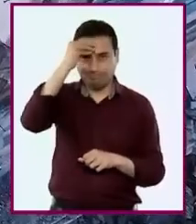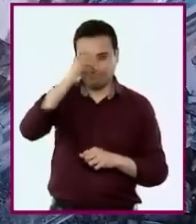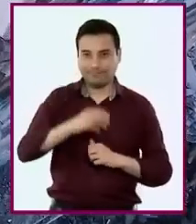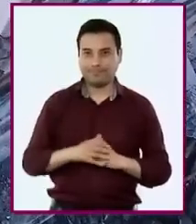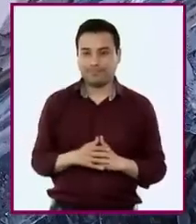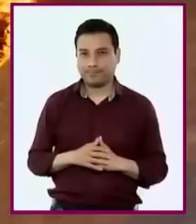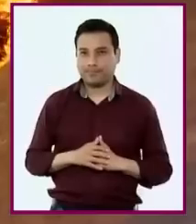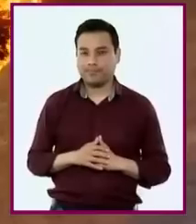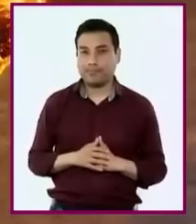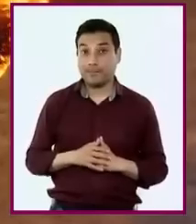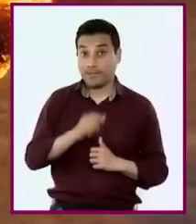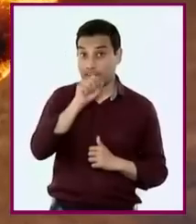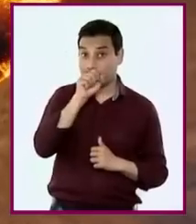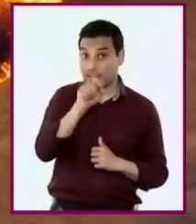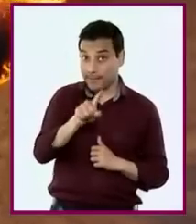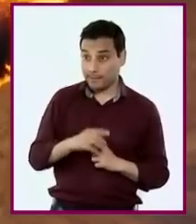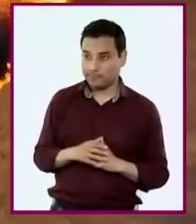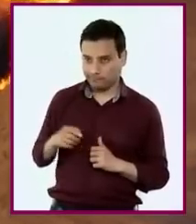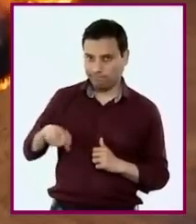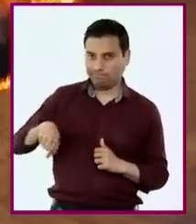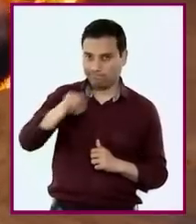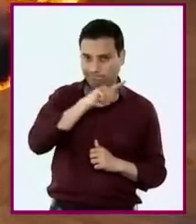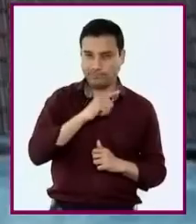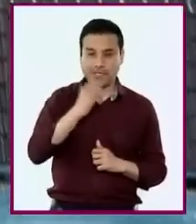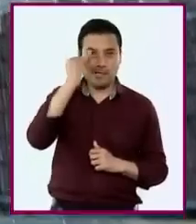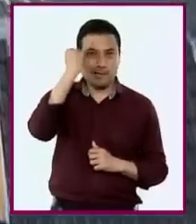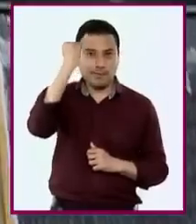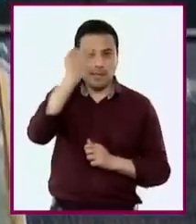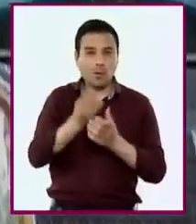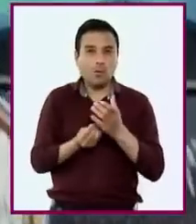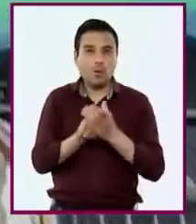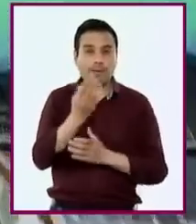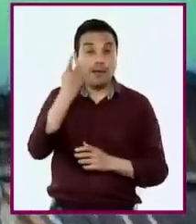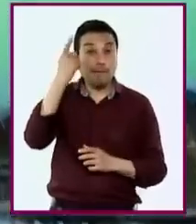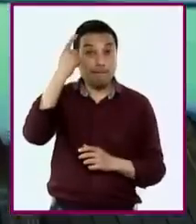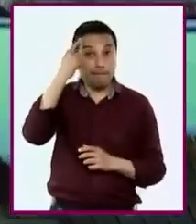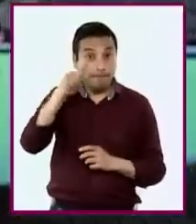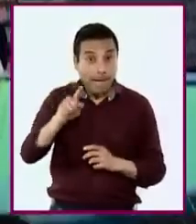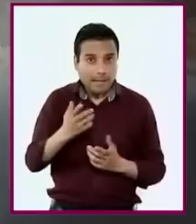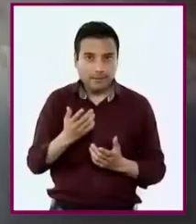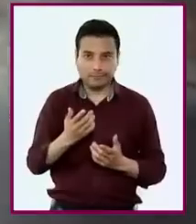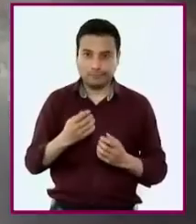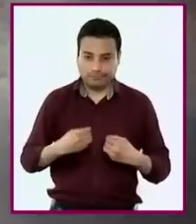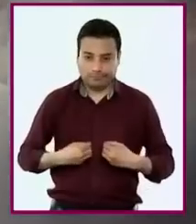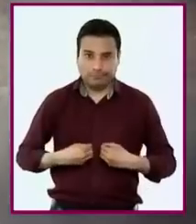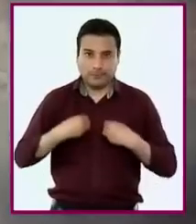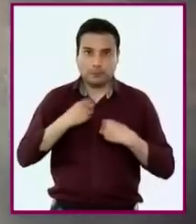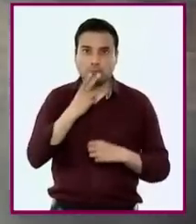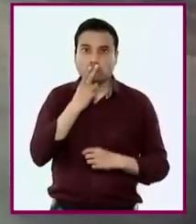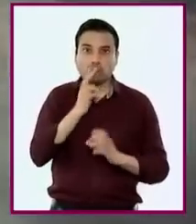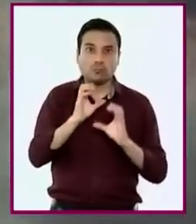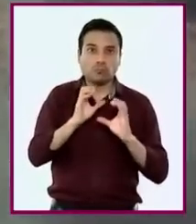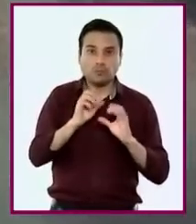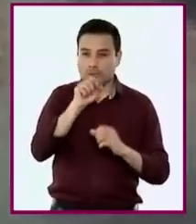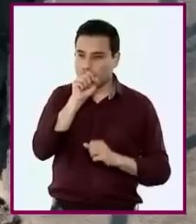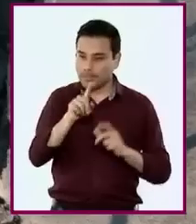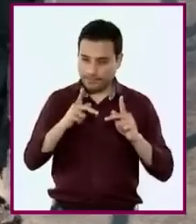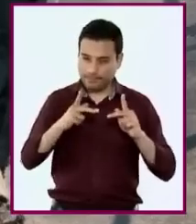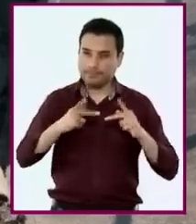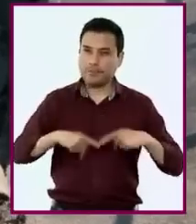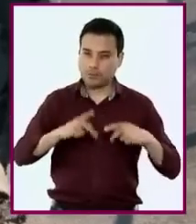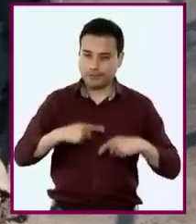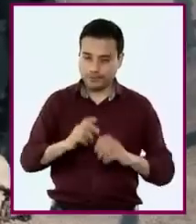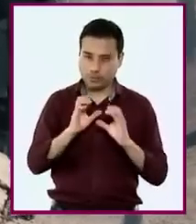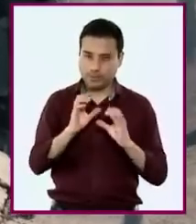y reconocerán algunas acciones que pueden contribuir a disminuir sus efectos y así salvar sus vidas y las de quienes les